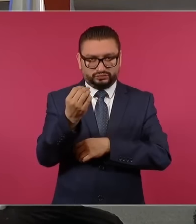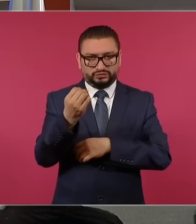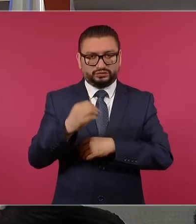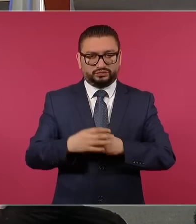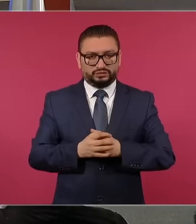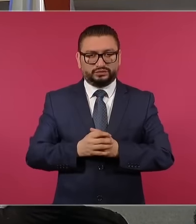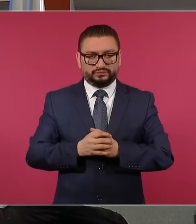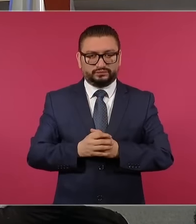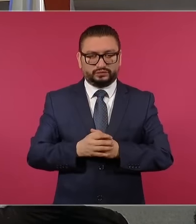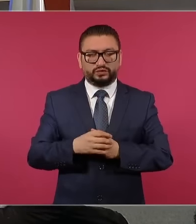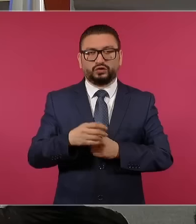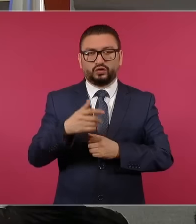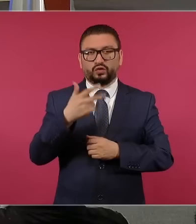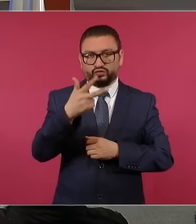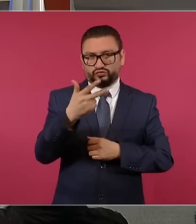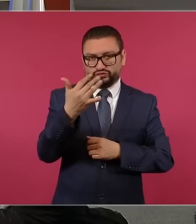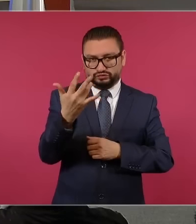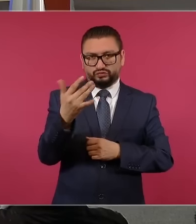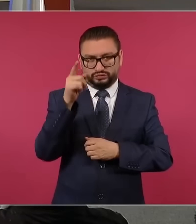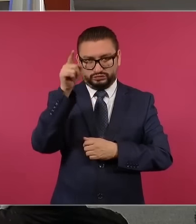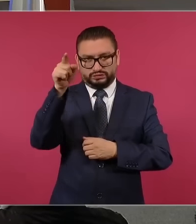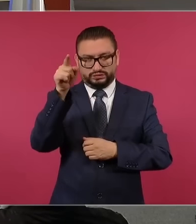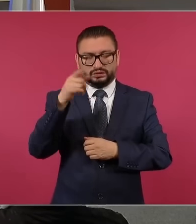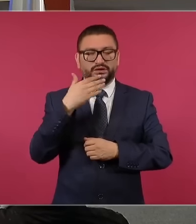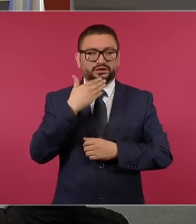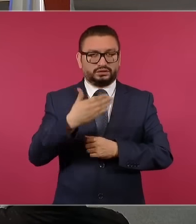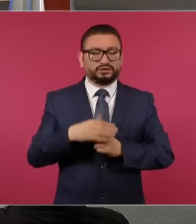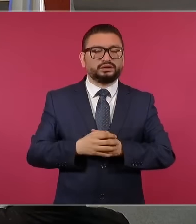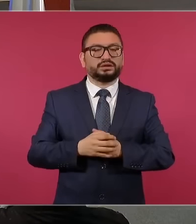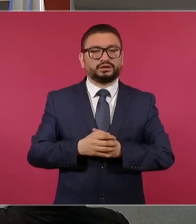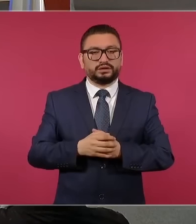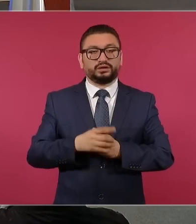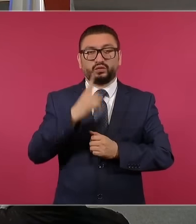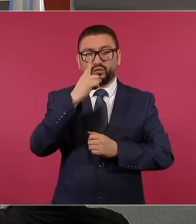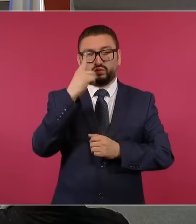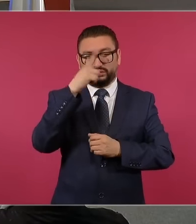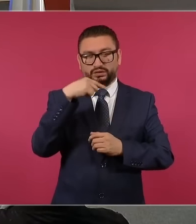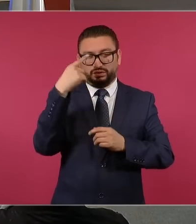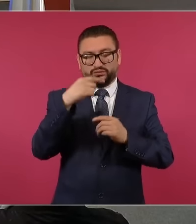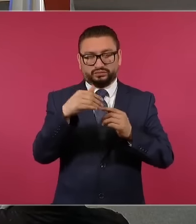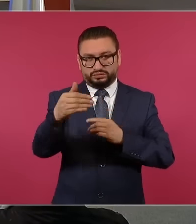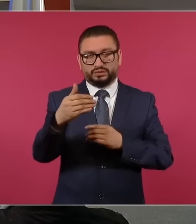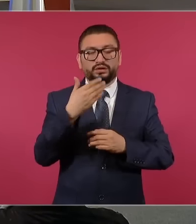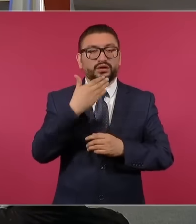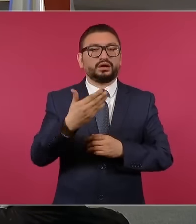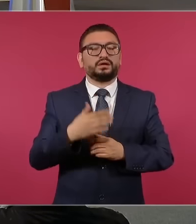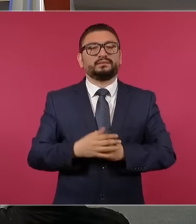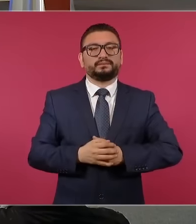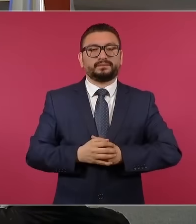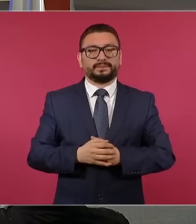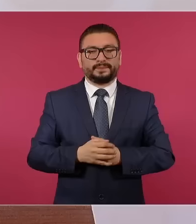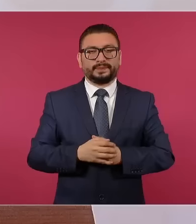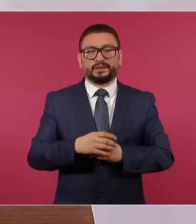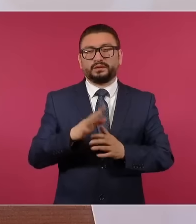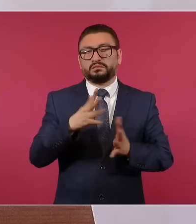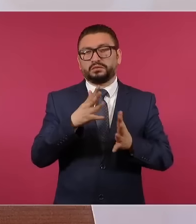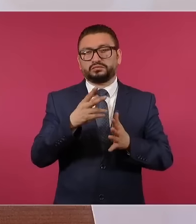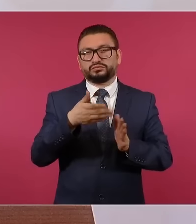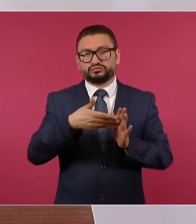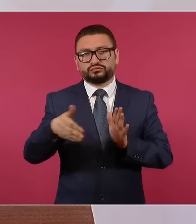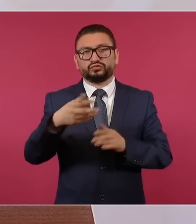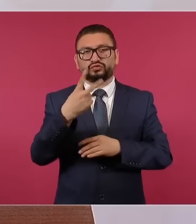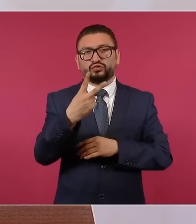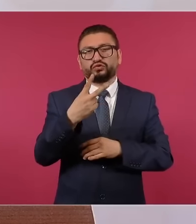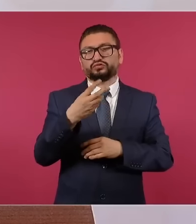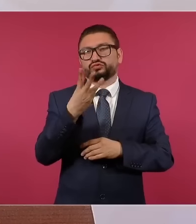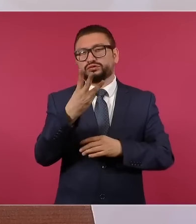Son las 8.50. Sí. Entonces, es una hora. A ver si en dos o tres horas